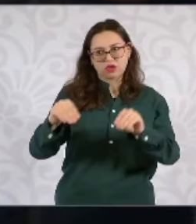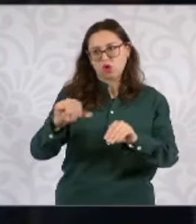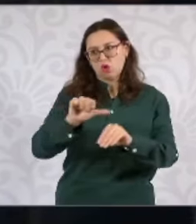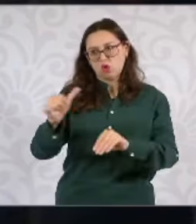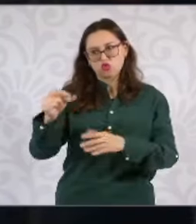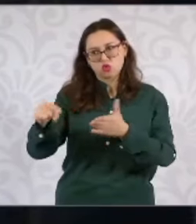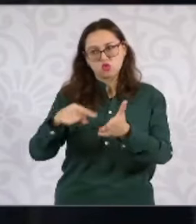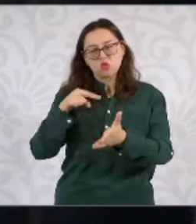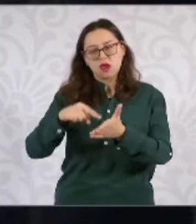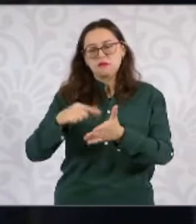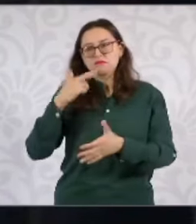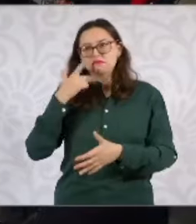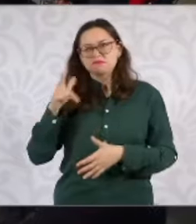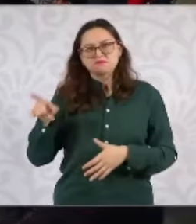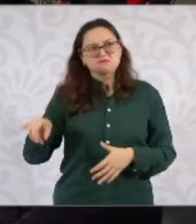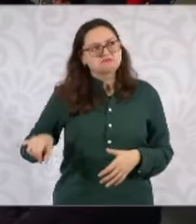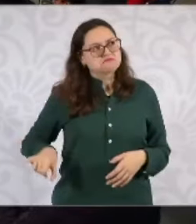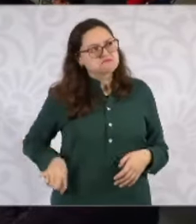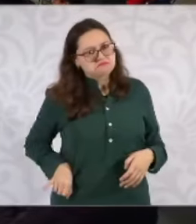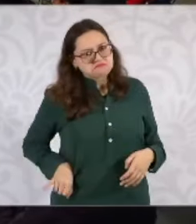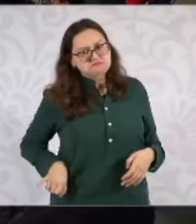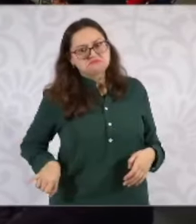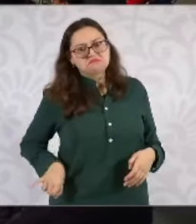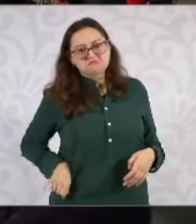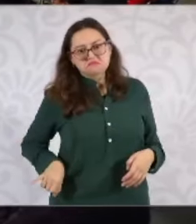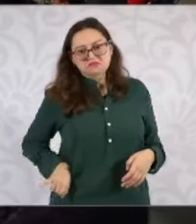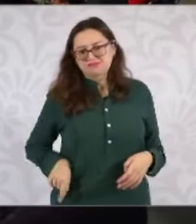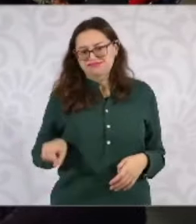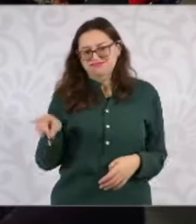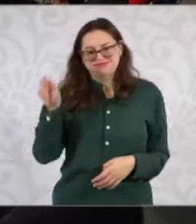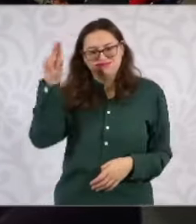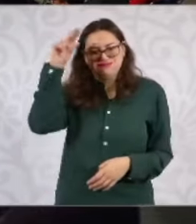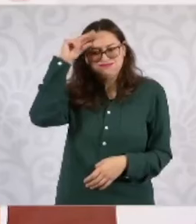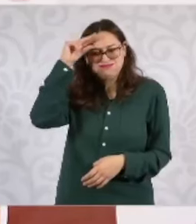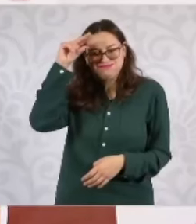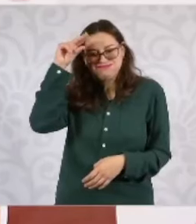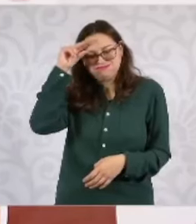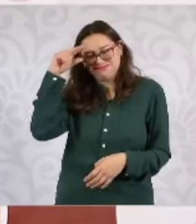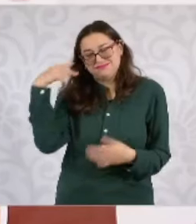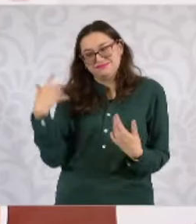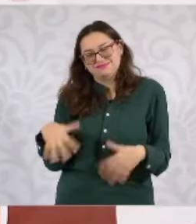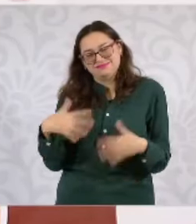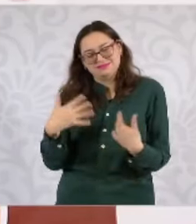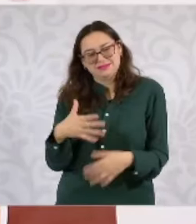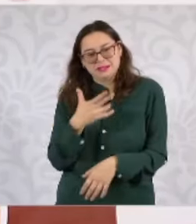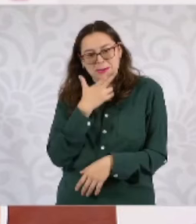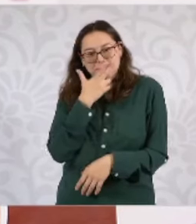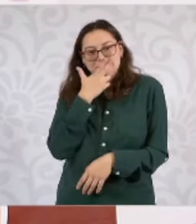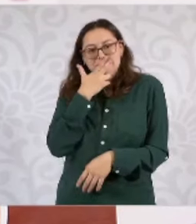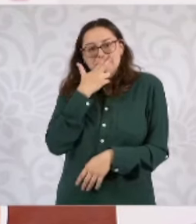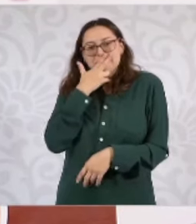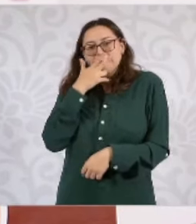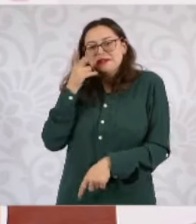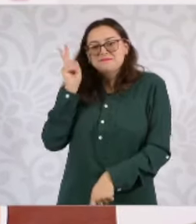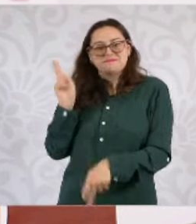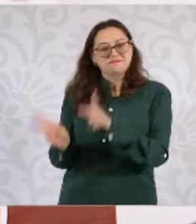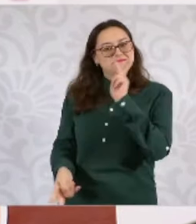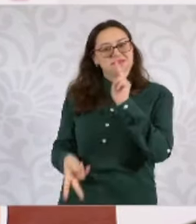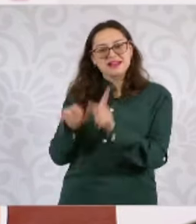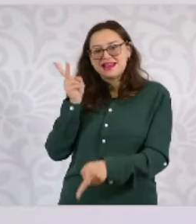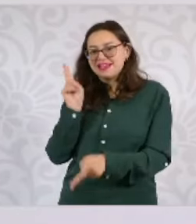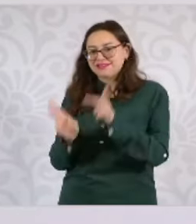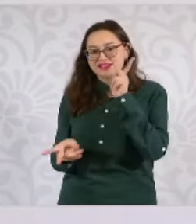y pues siempre es un hombre culto con el que vale la pena platicar. Entonces, fue una plática de